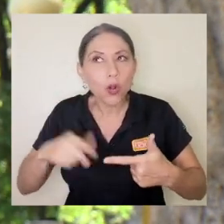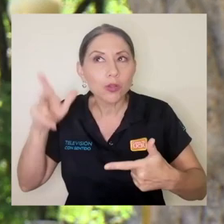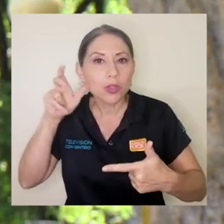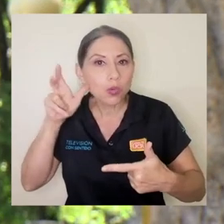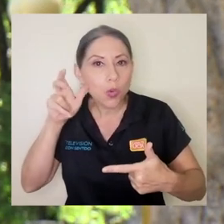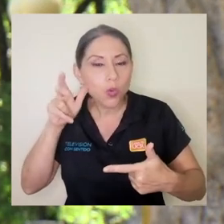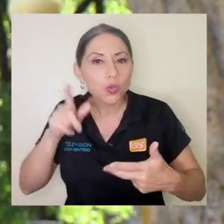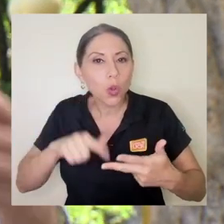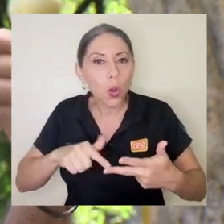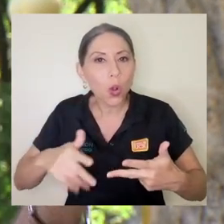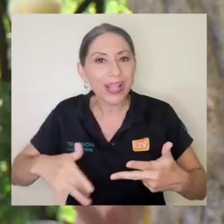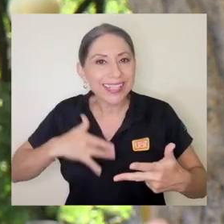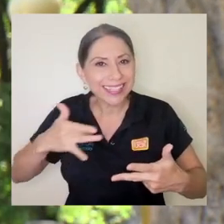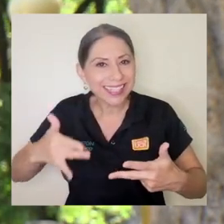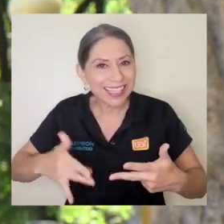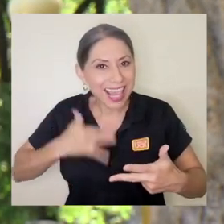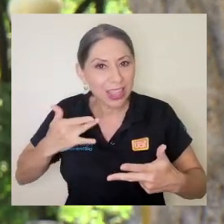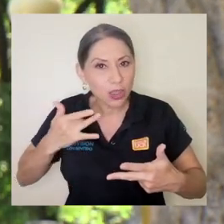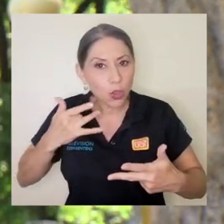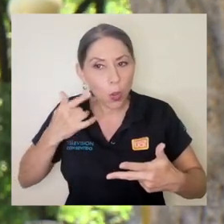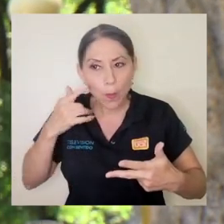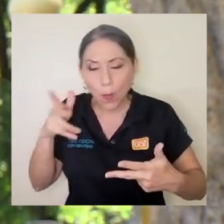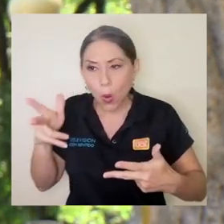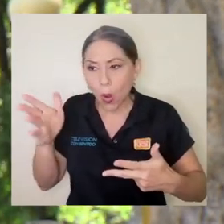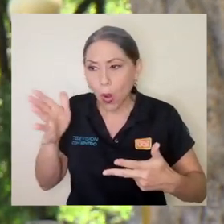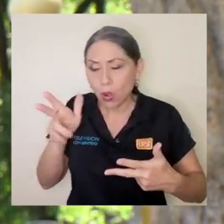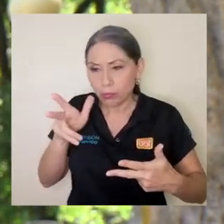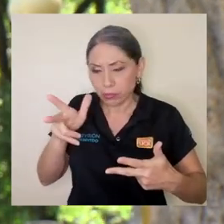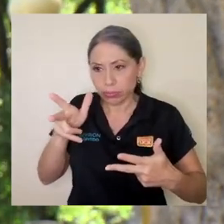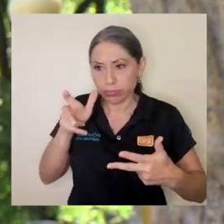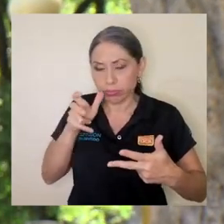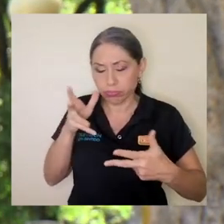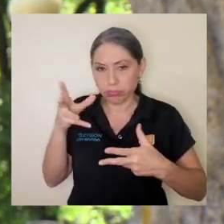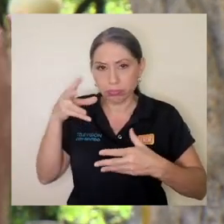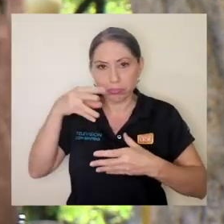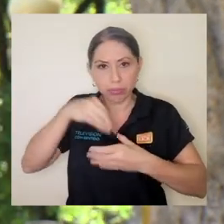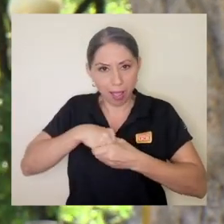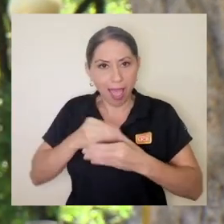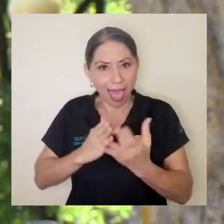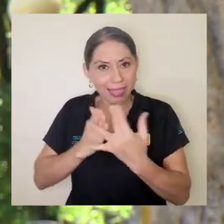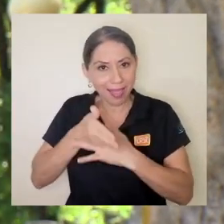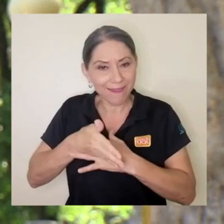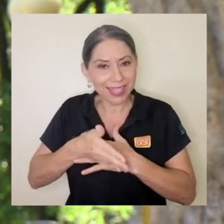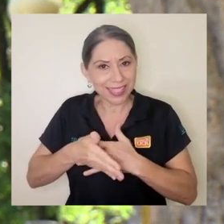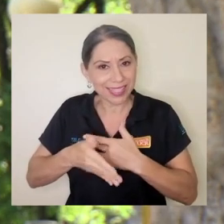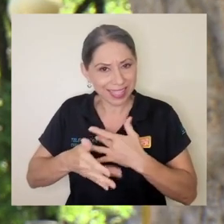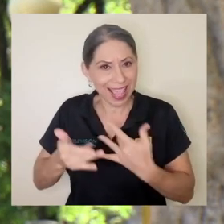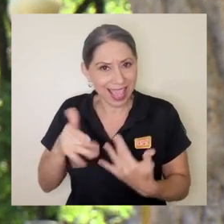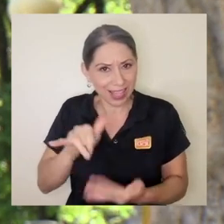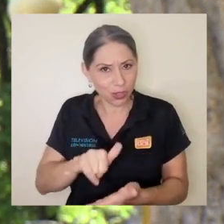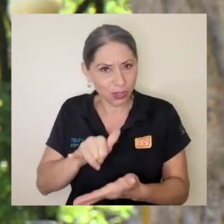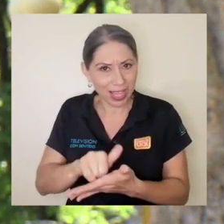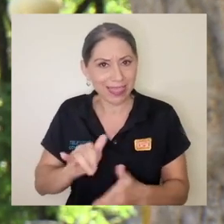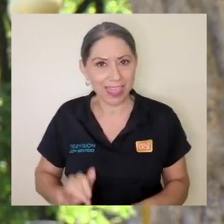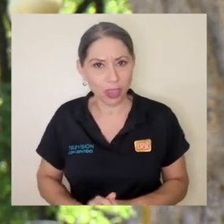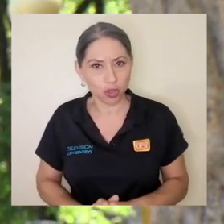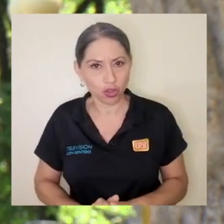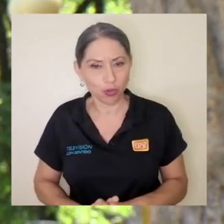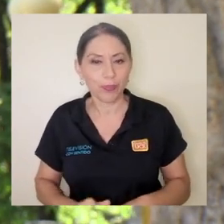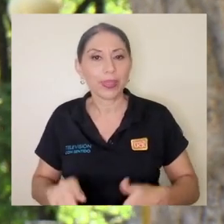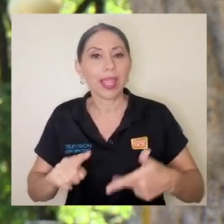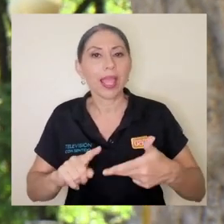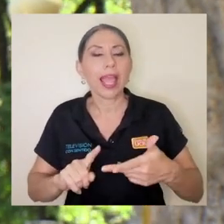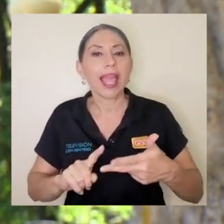Entonces, lo que yo veo lo que yo escucho y lo que siento a raíz de lo que yo percibo por mis sentidos.